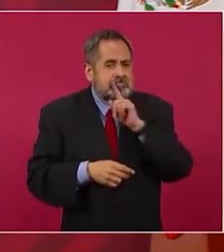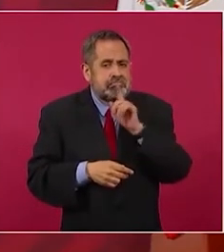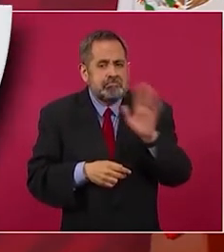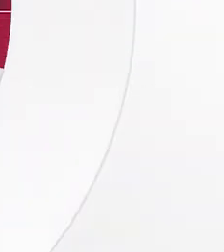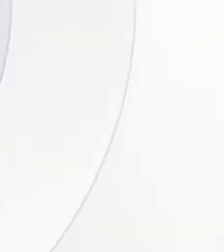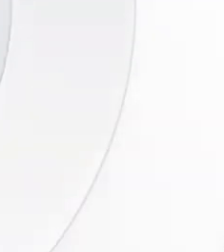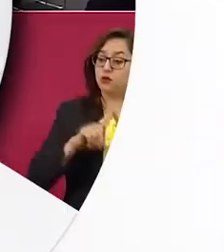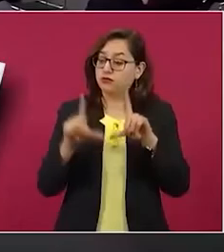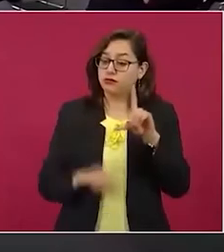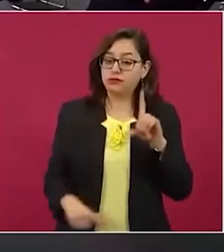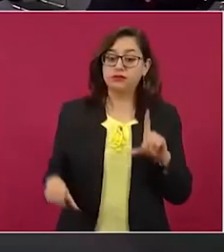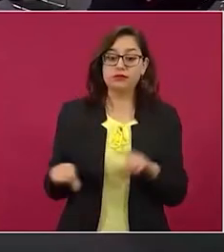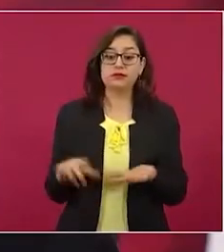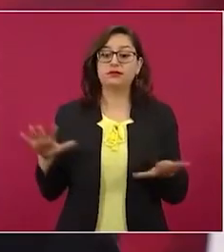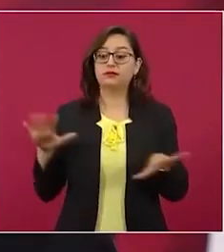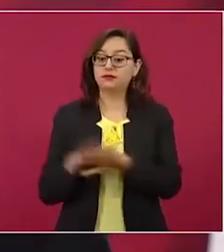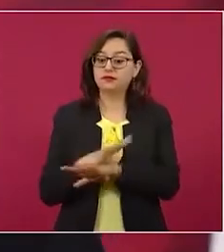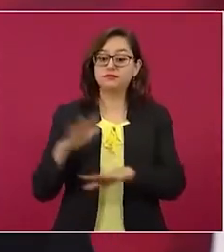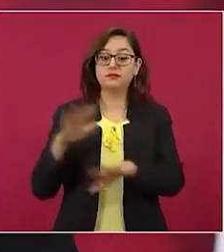tiene nada.